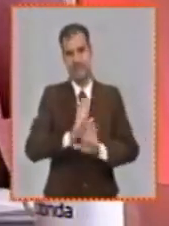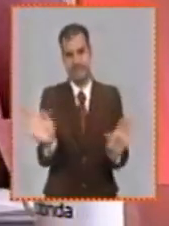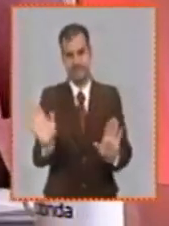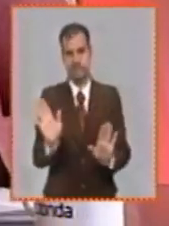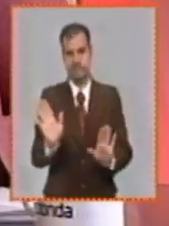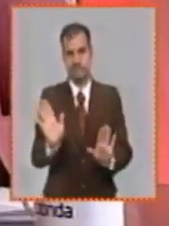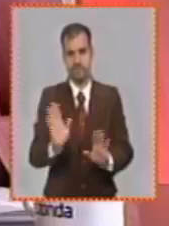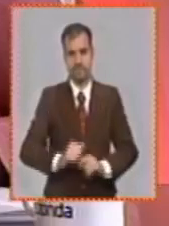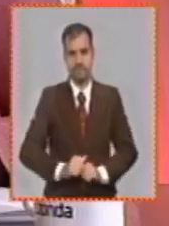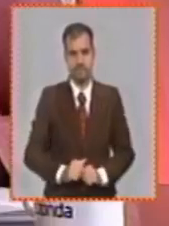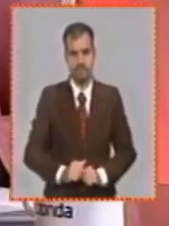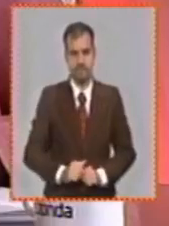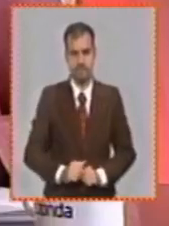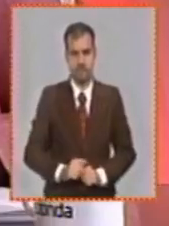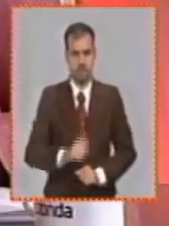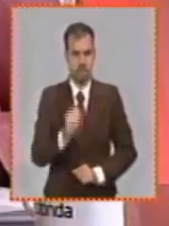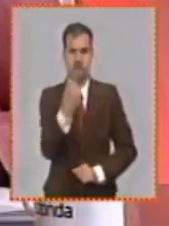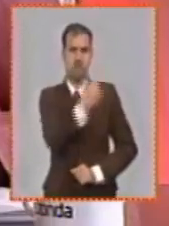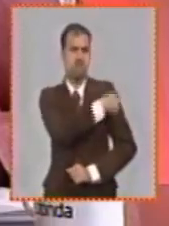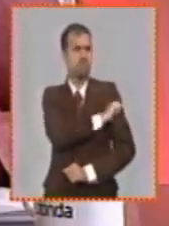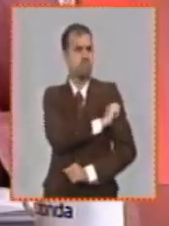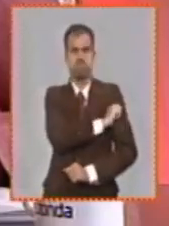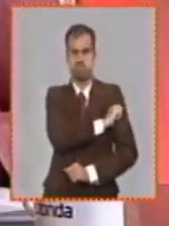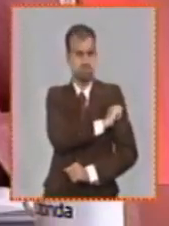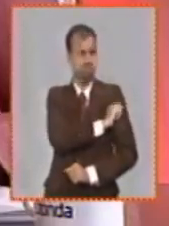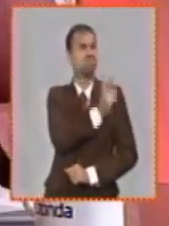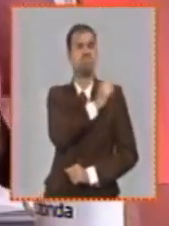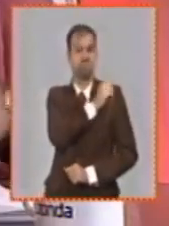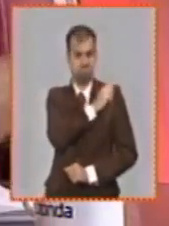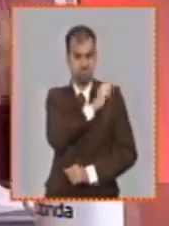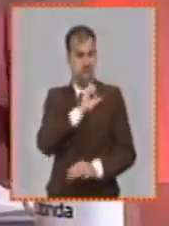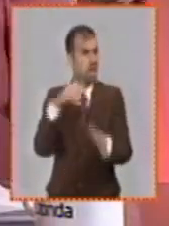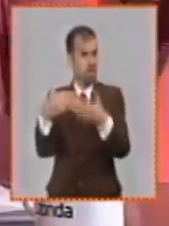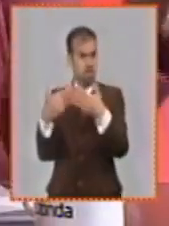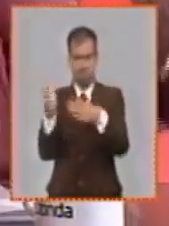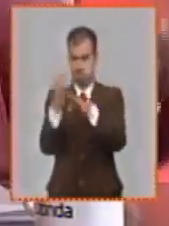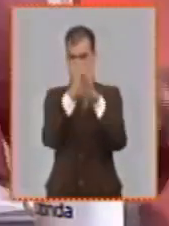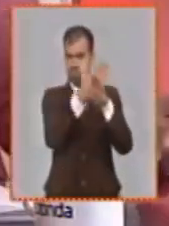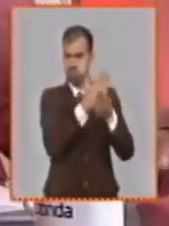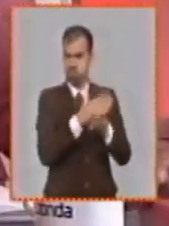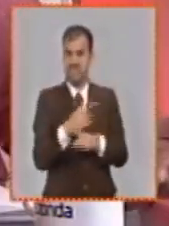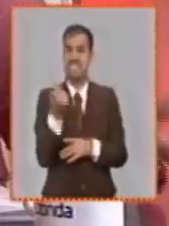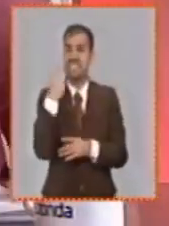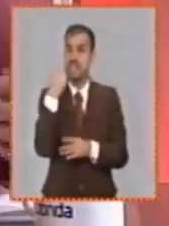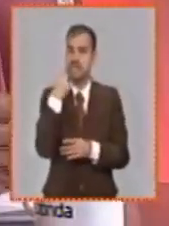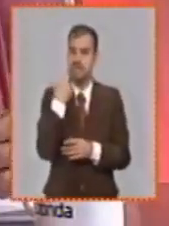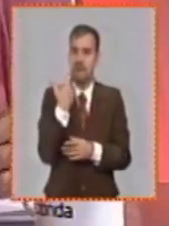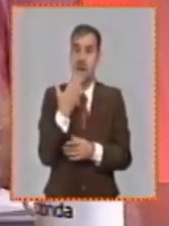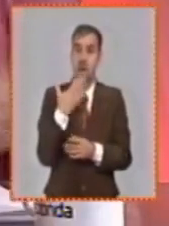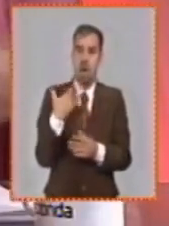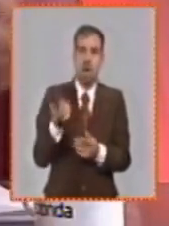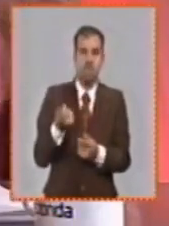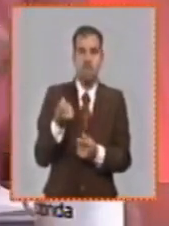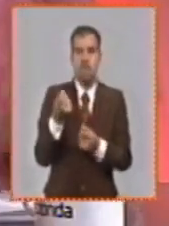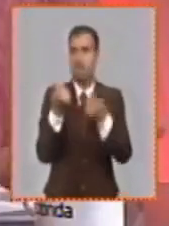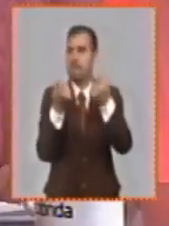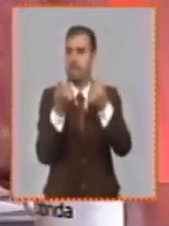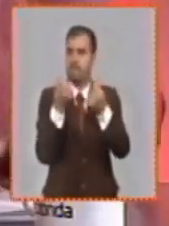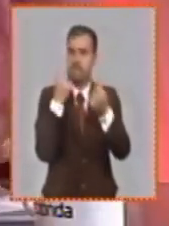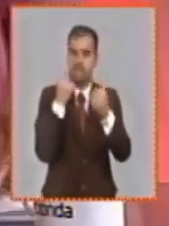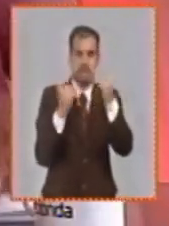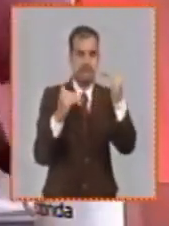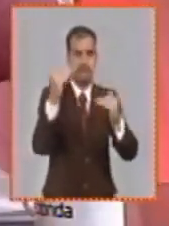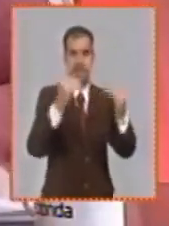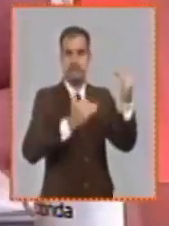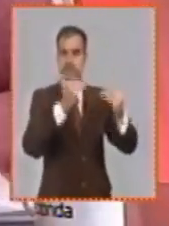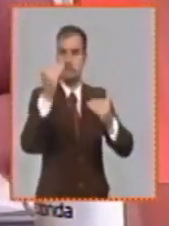más estaba esperando actualización no solo la población también las administraciones que hoy están negociando los precios con los proveedores que